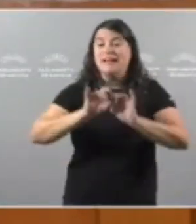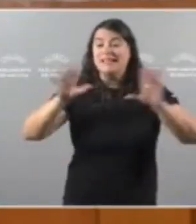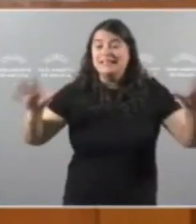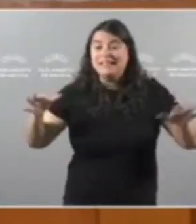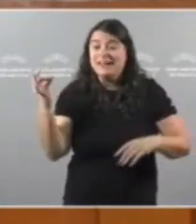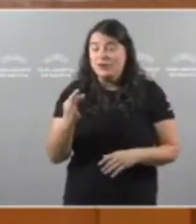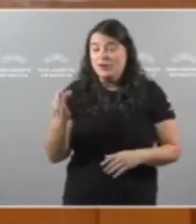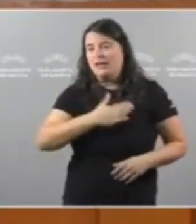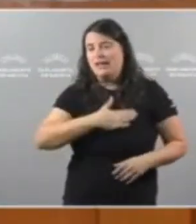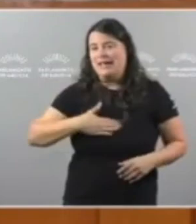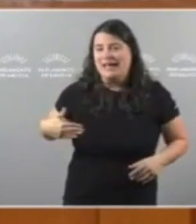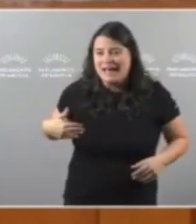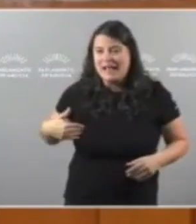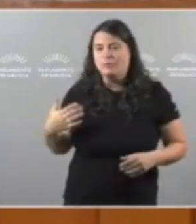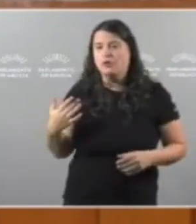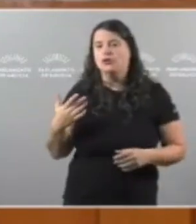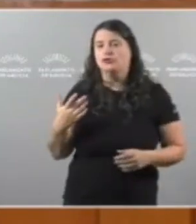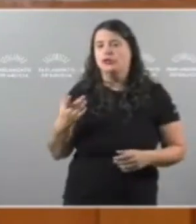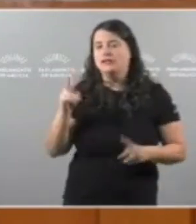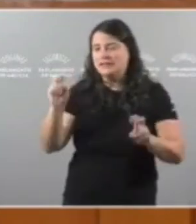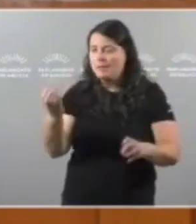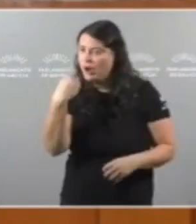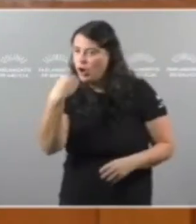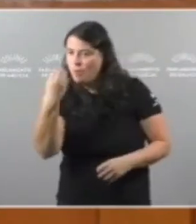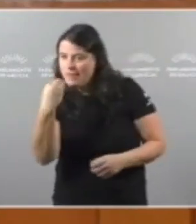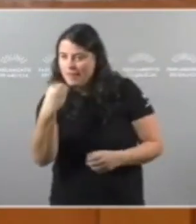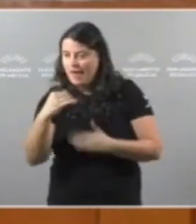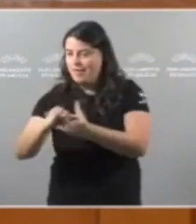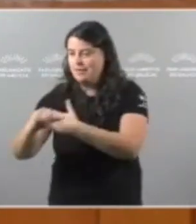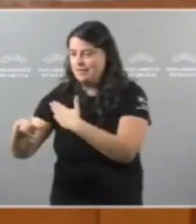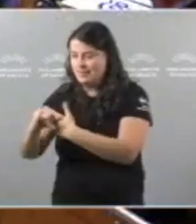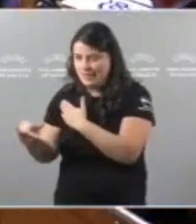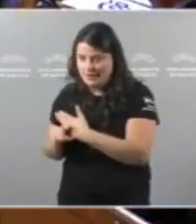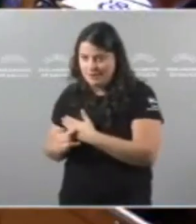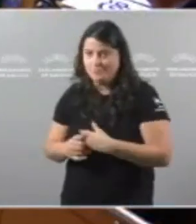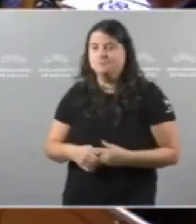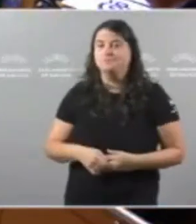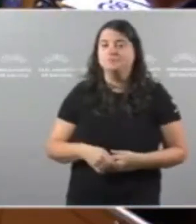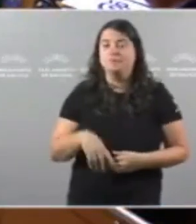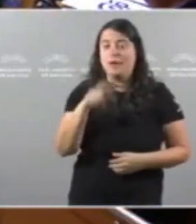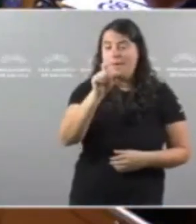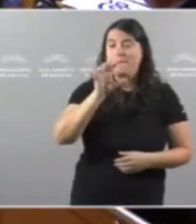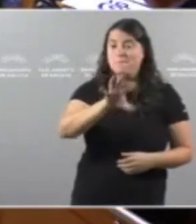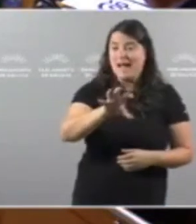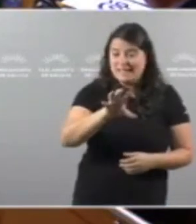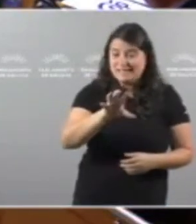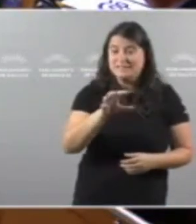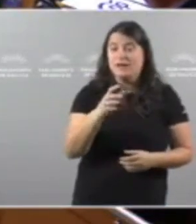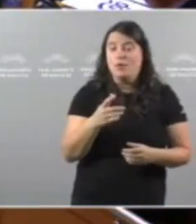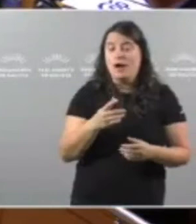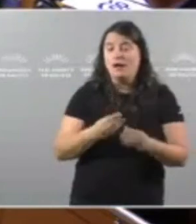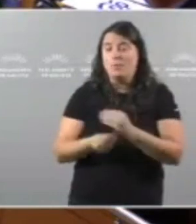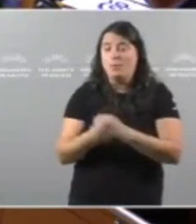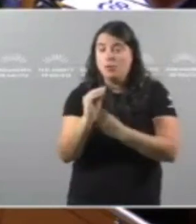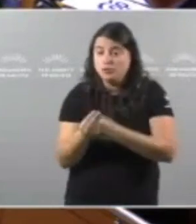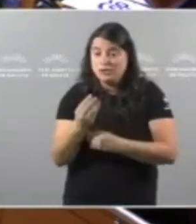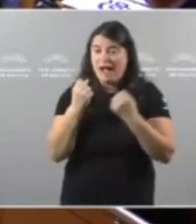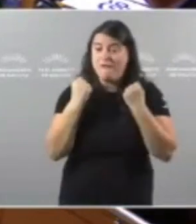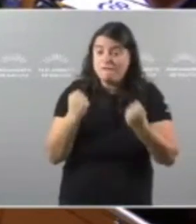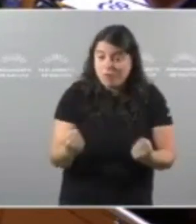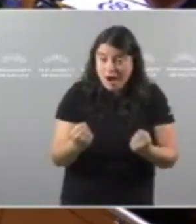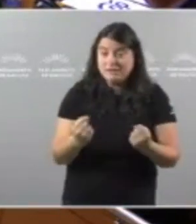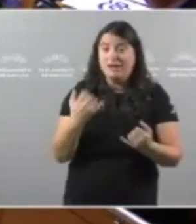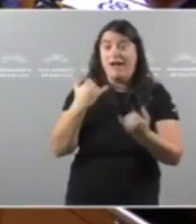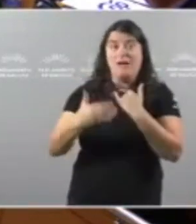que Camiñar Para Soberanía Alimentar E que Ningún País Que non Teña Unha base Productiva Forte E un País